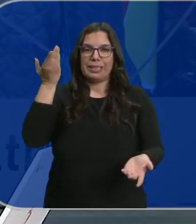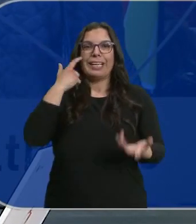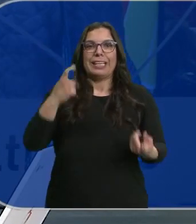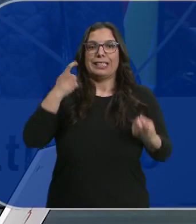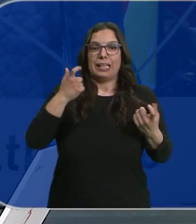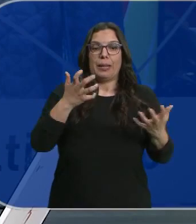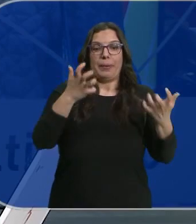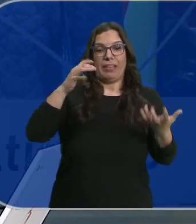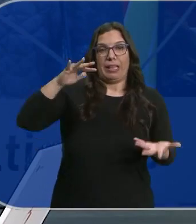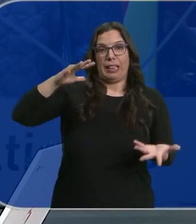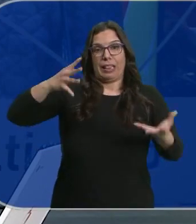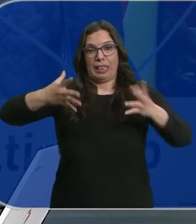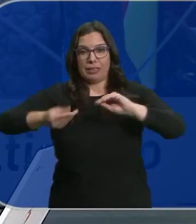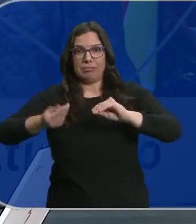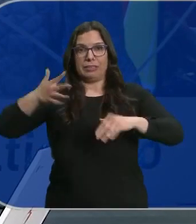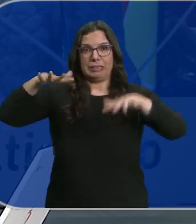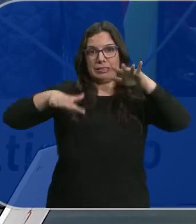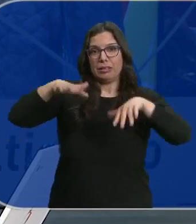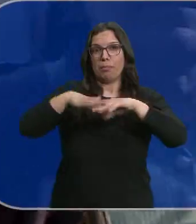ajustar sus beneficios para seguir vendiendo.